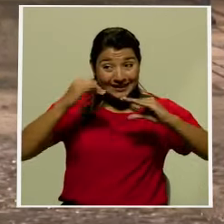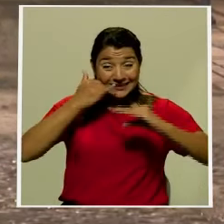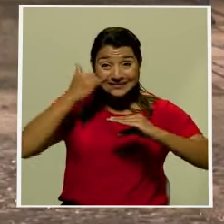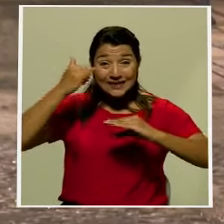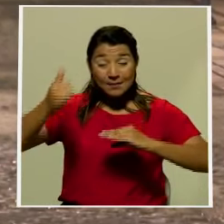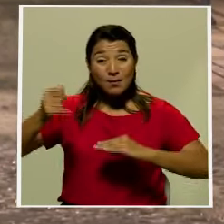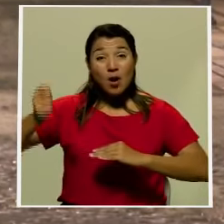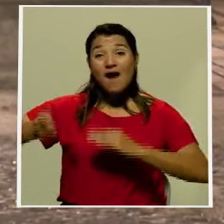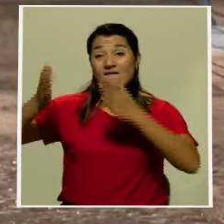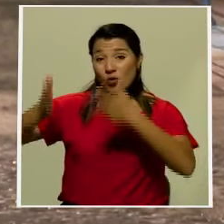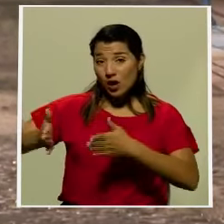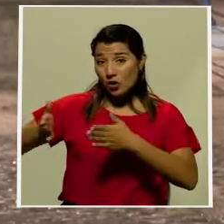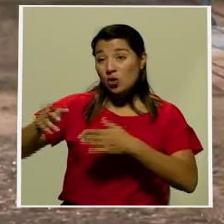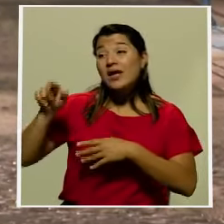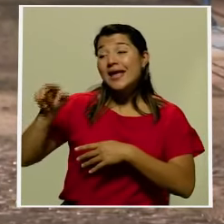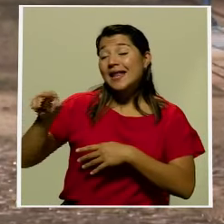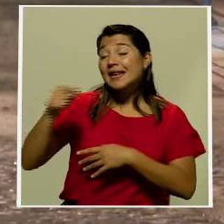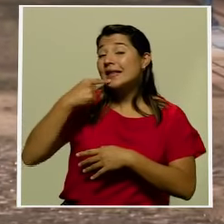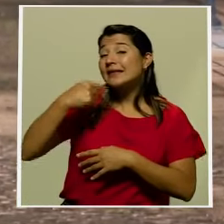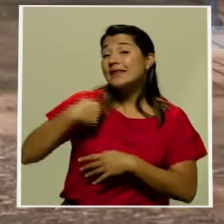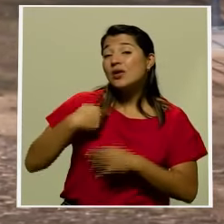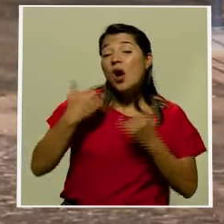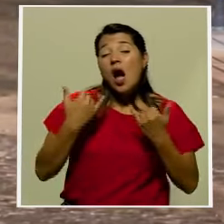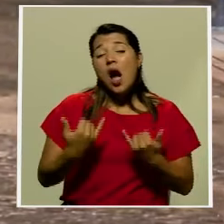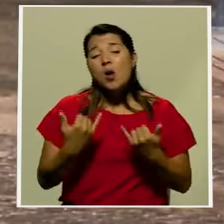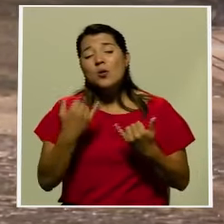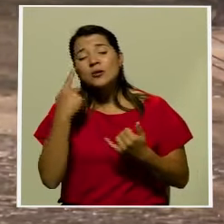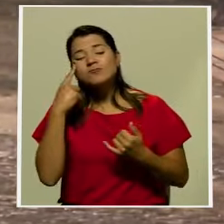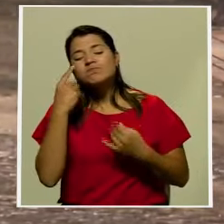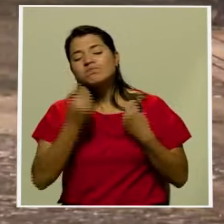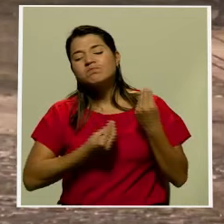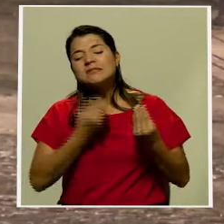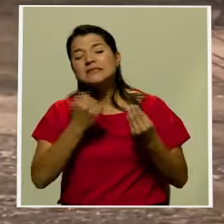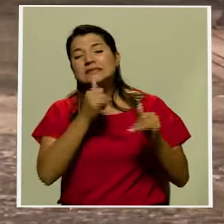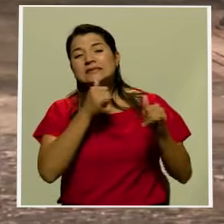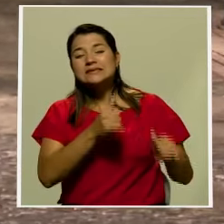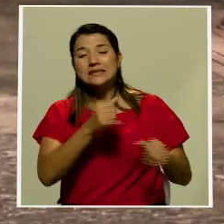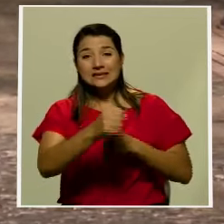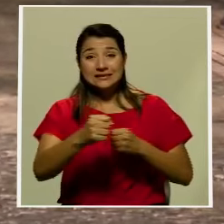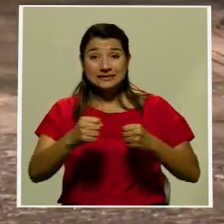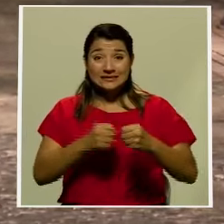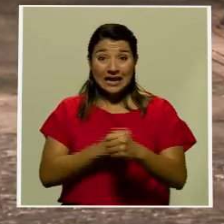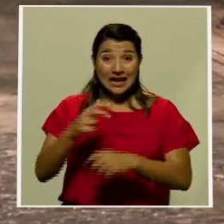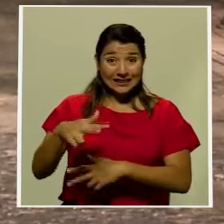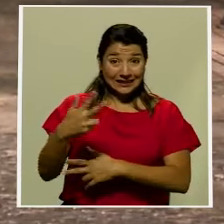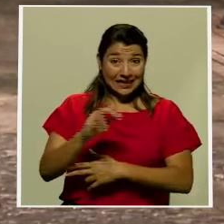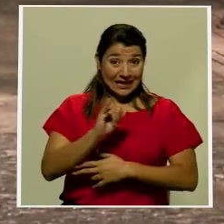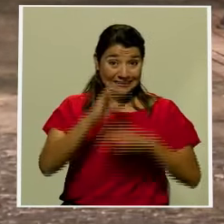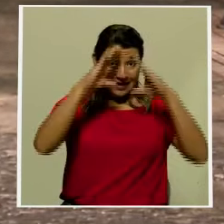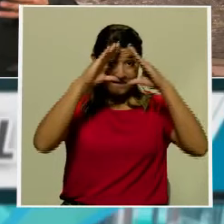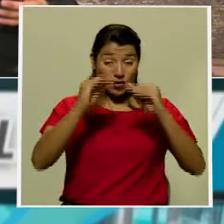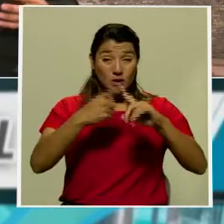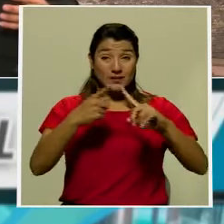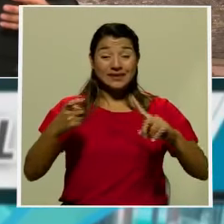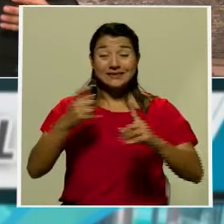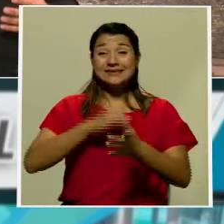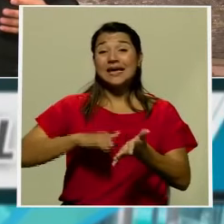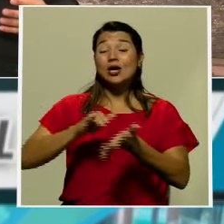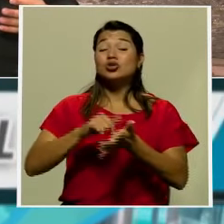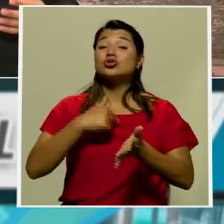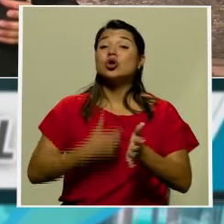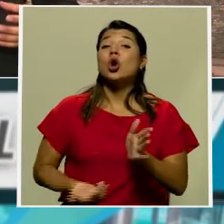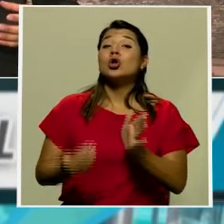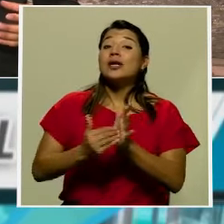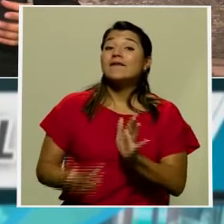señala que analizan la posibilidad de llevar el caso hasta la sala tercera don Ernesto esta es información que tenemos desde San José regreso con